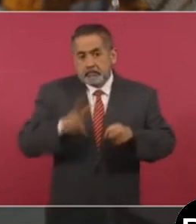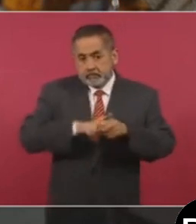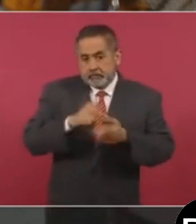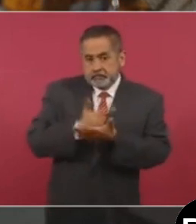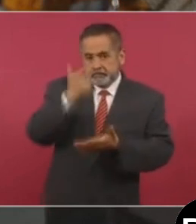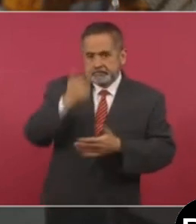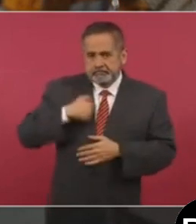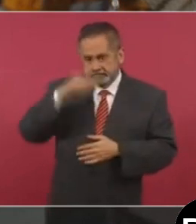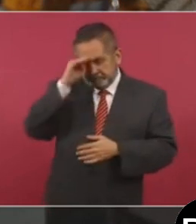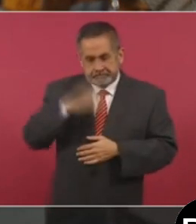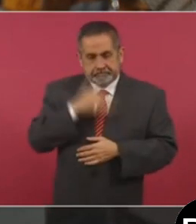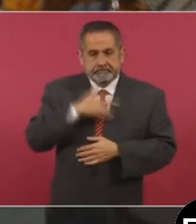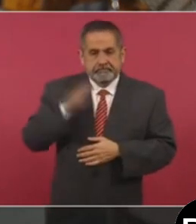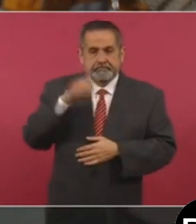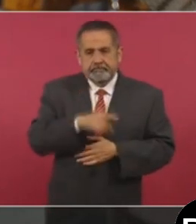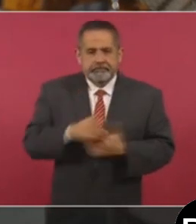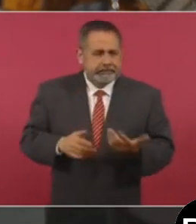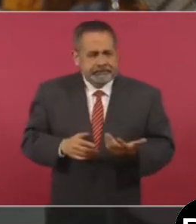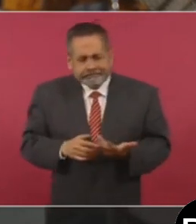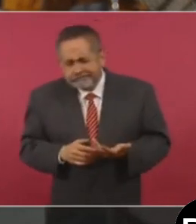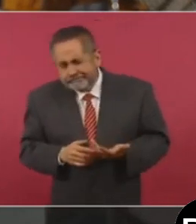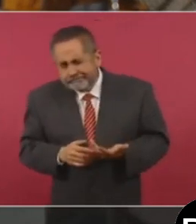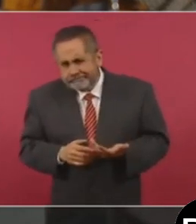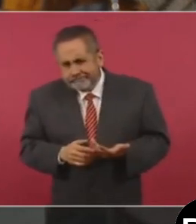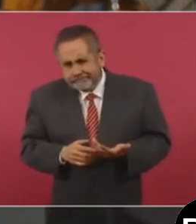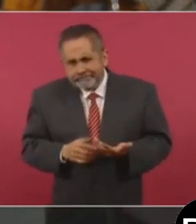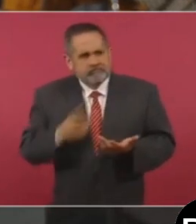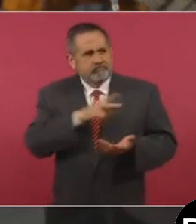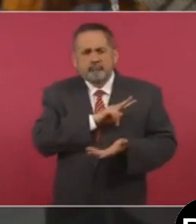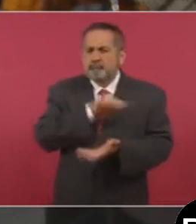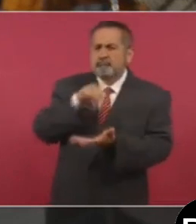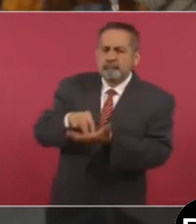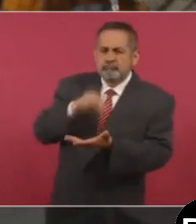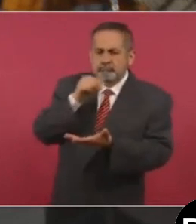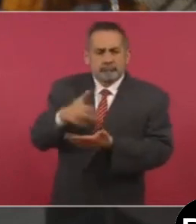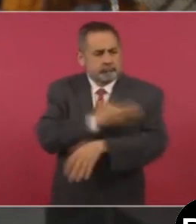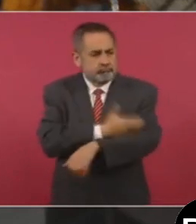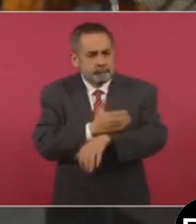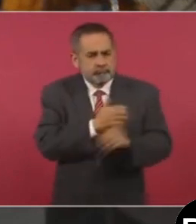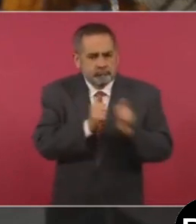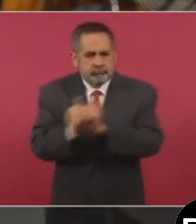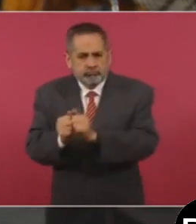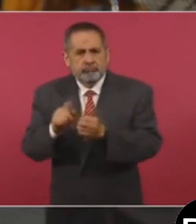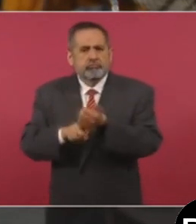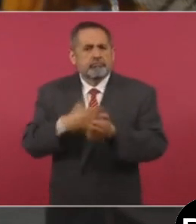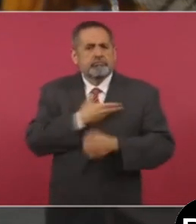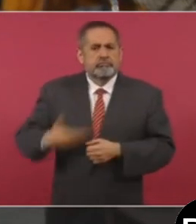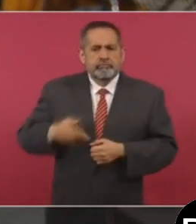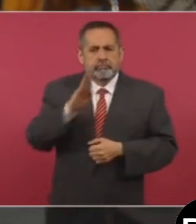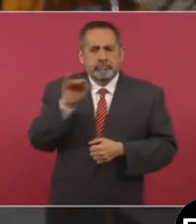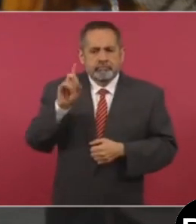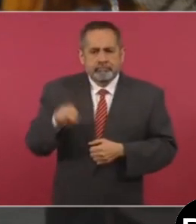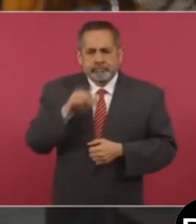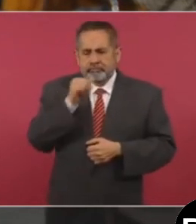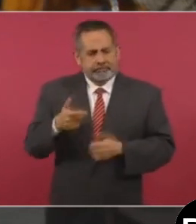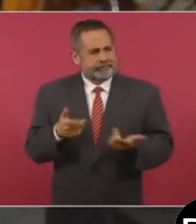me parece, suena como poco verosímil que no haya asistido, no lo haya acompañado a la reunión con el presidente Biden, porque